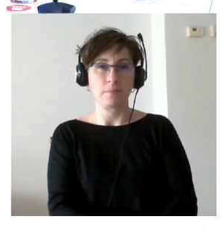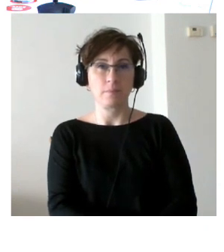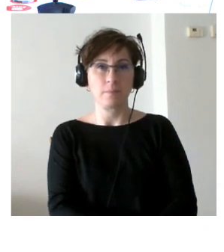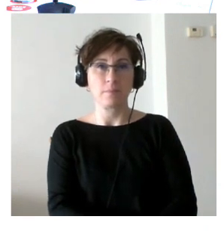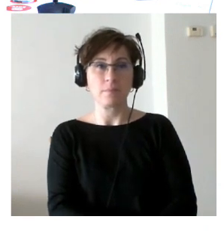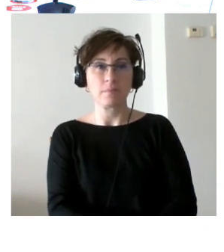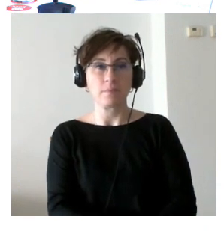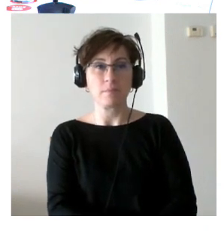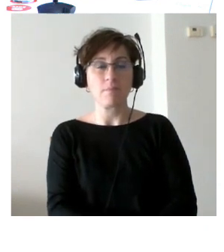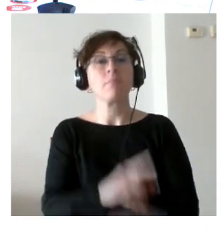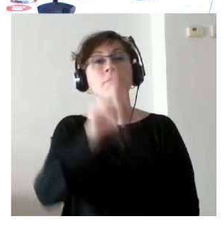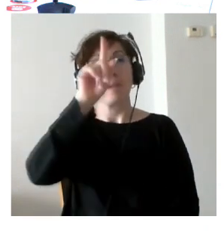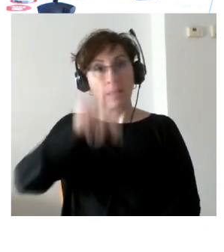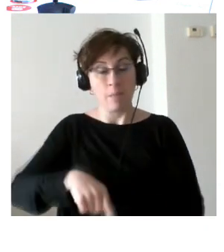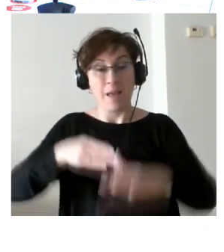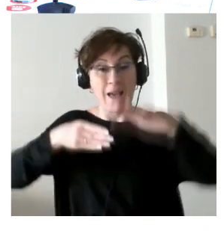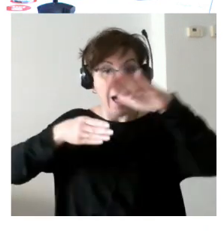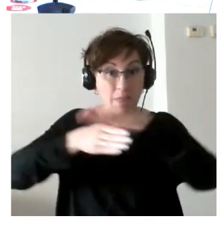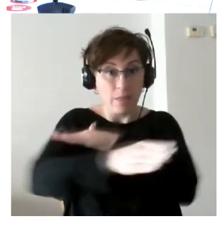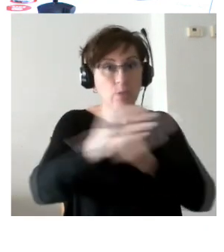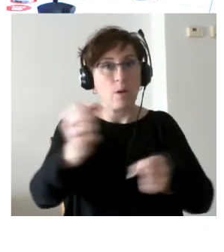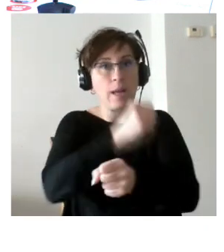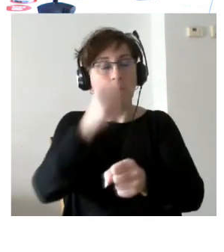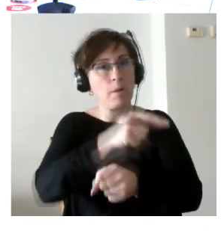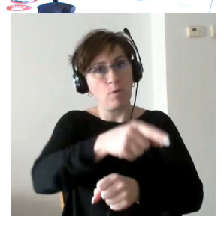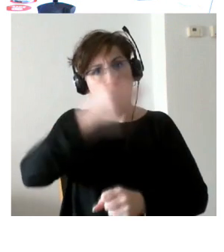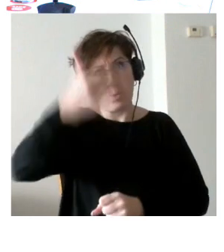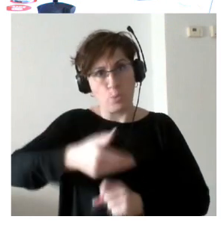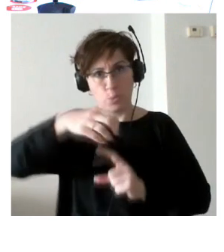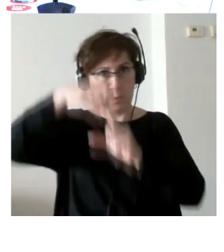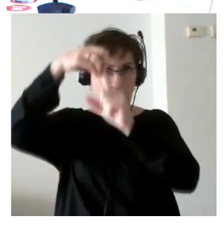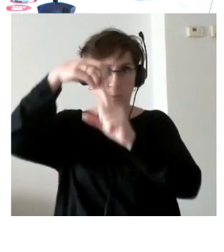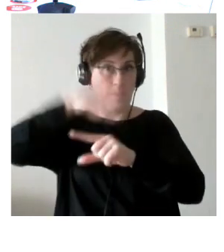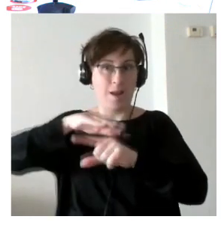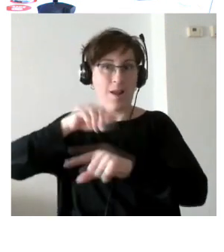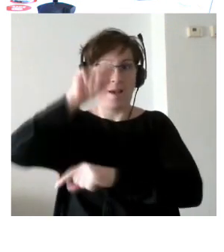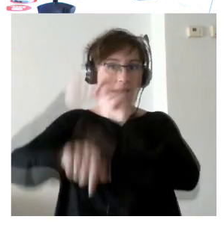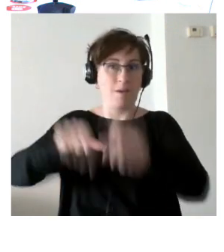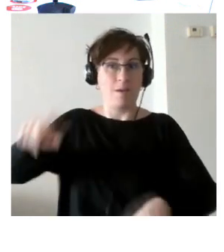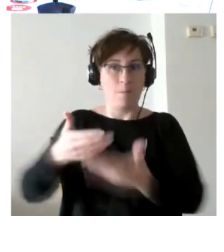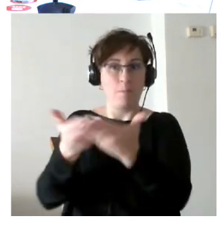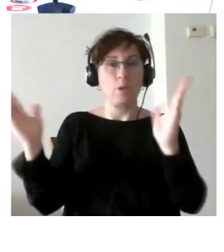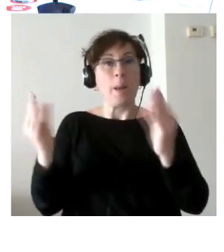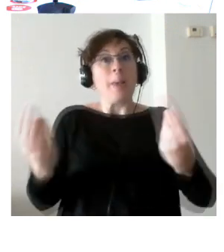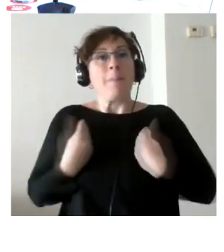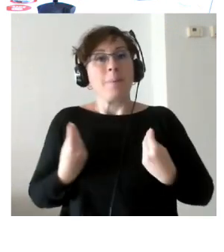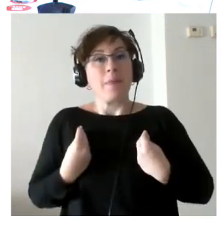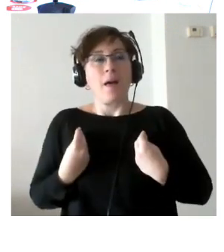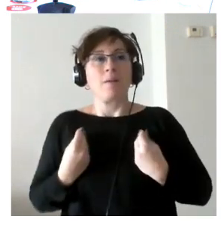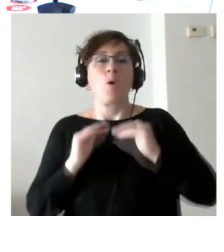el acceso al empleo es como algo una pieza fundamental a la hora de que las personas puedan retomar su vida como